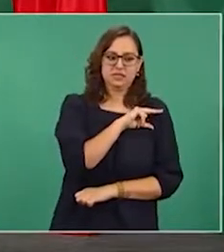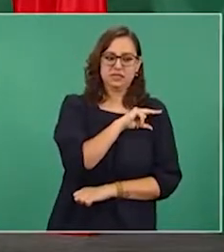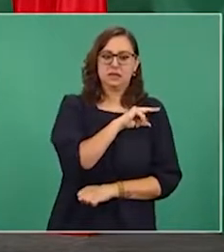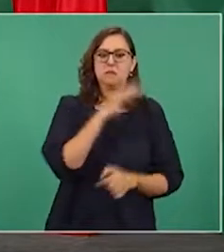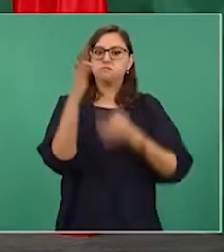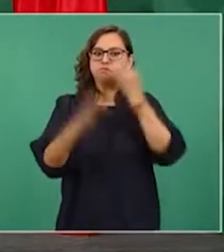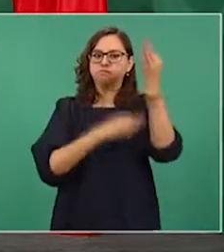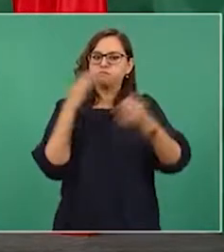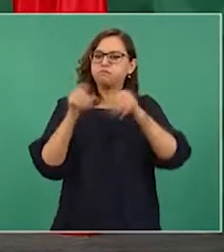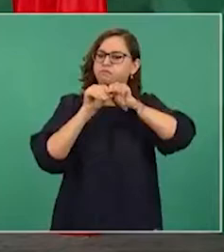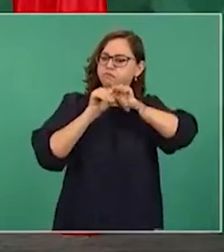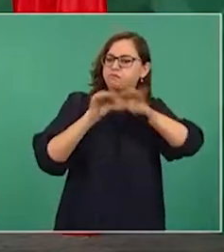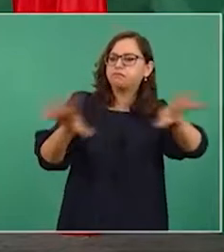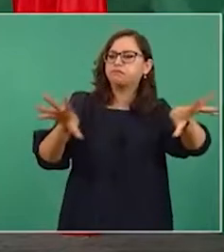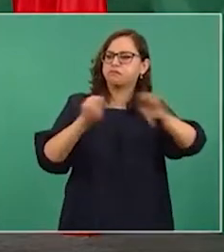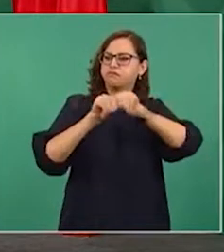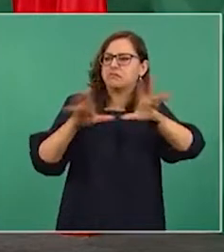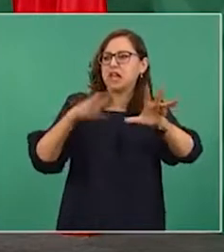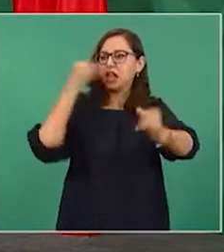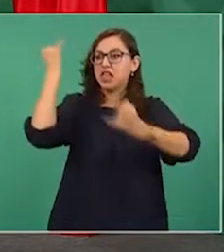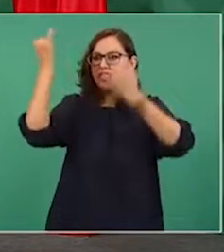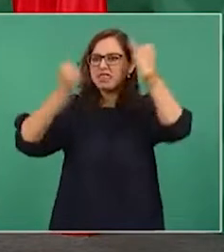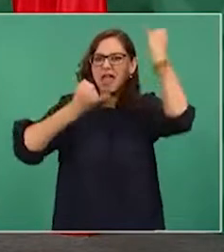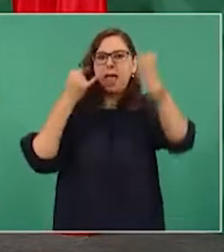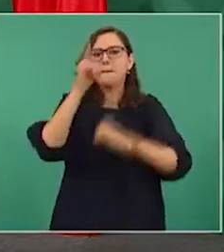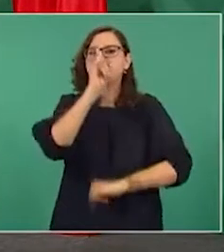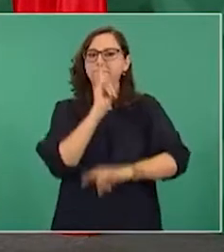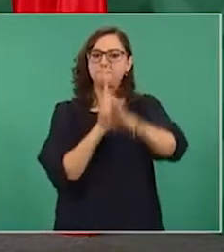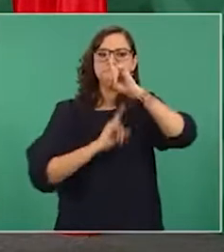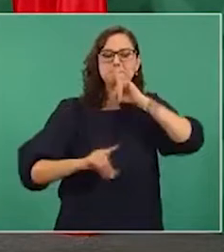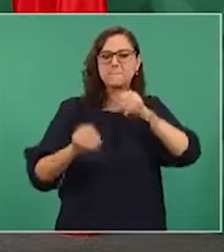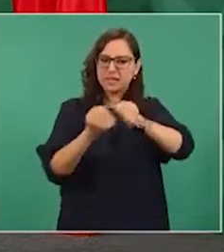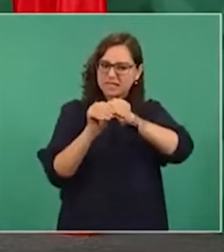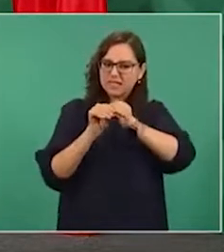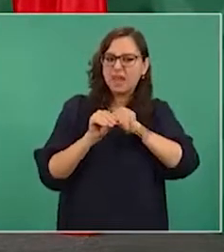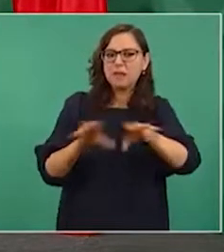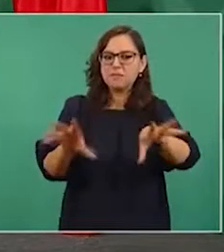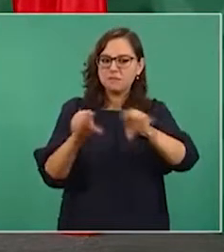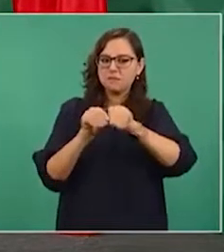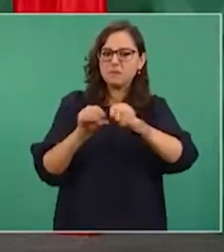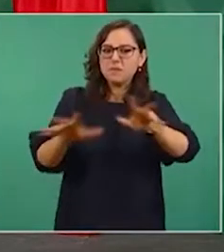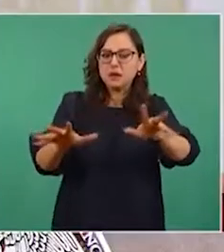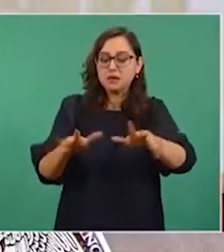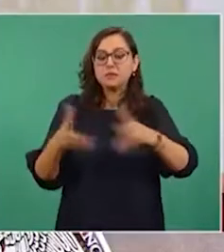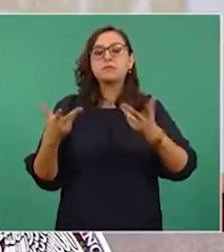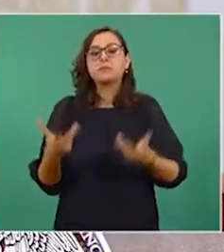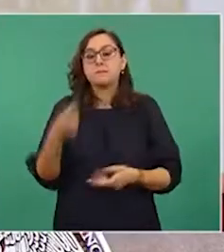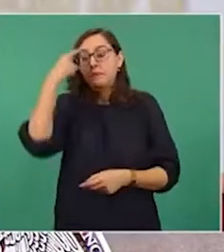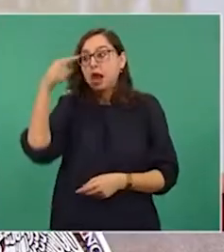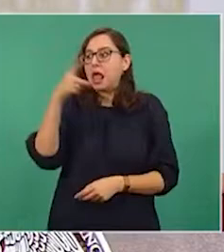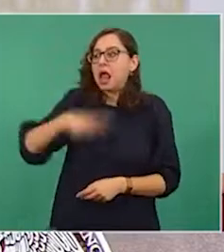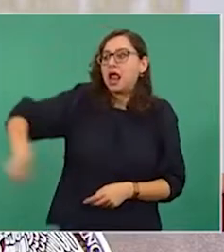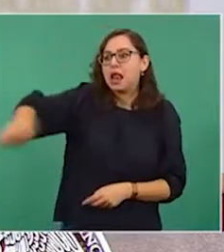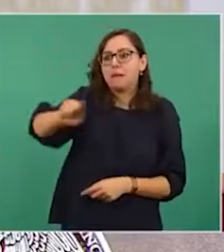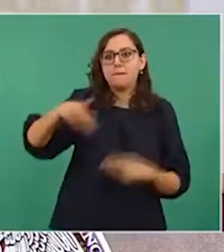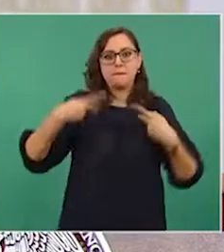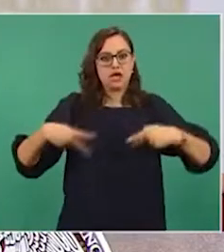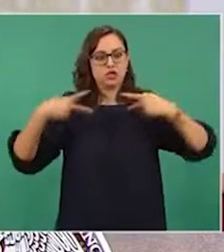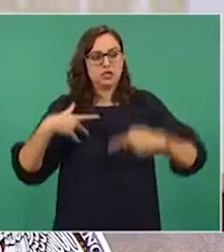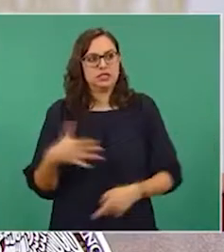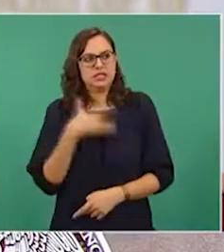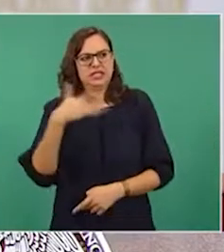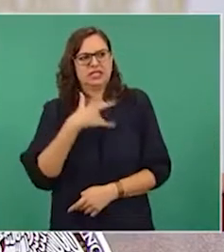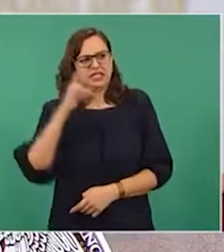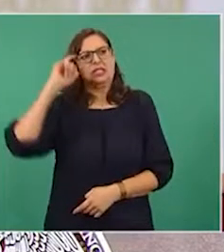con mitos y mentiras. Pero esa desinformación que busca meter miedo a la población o generar